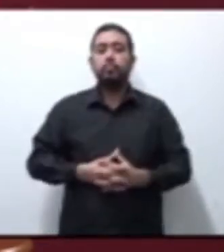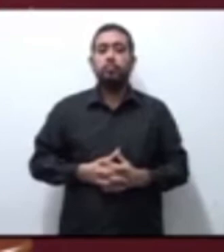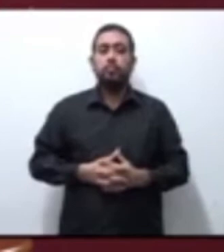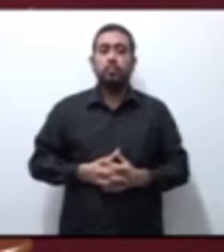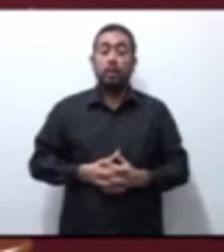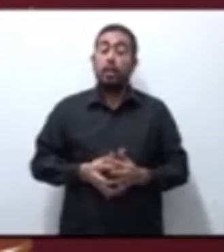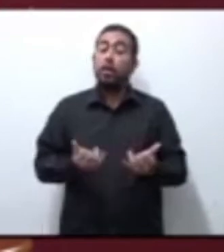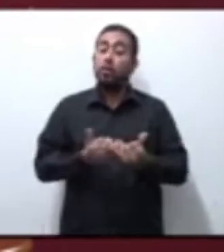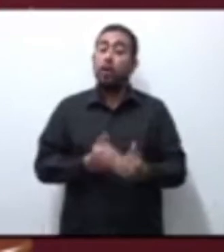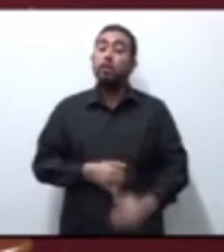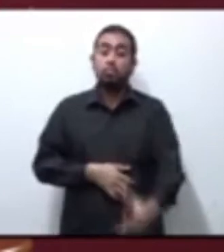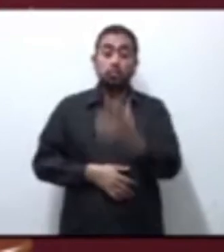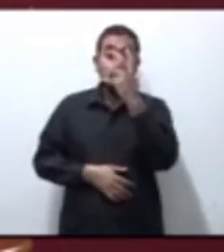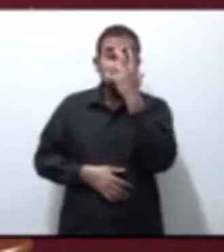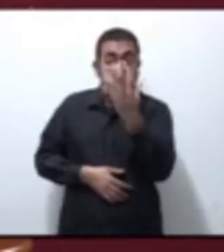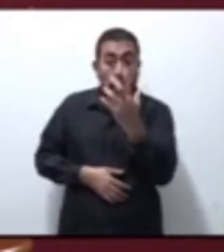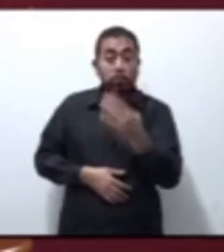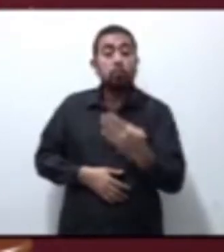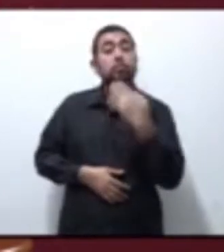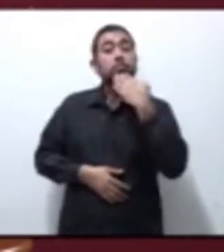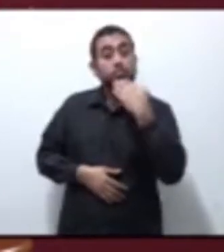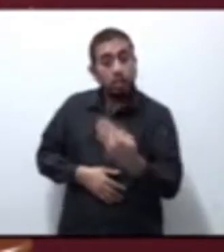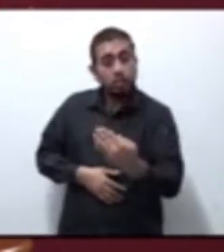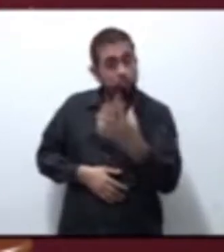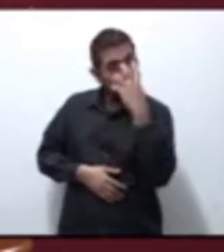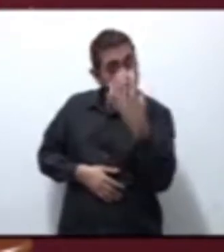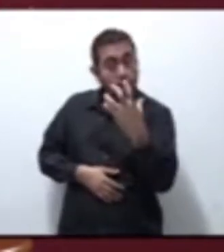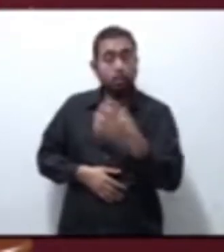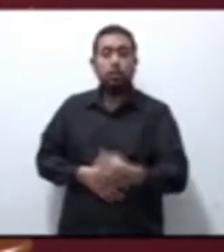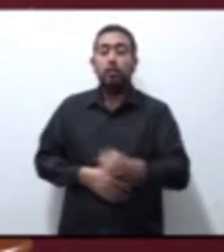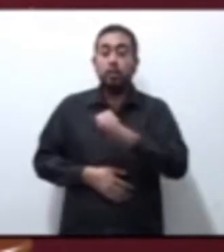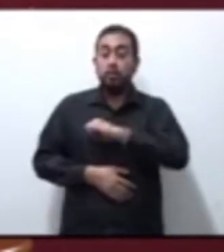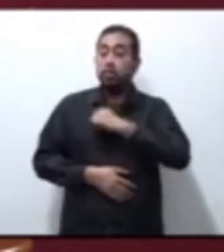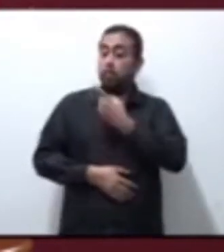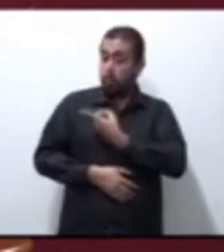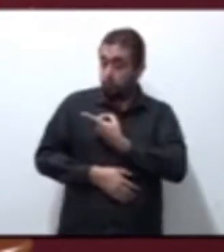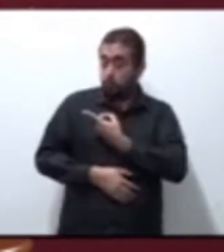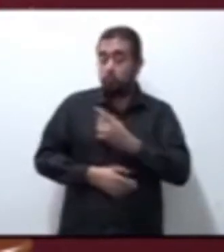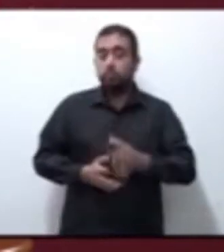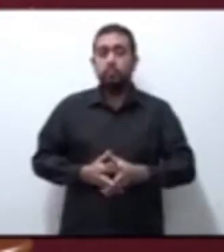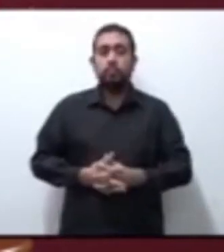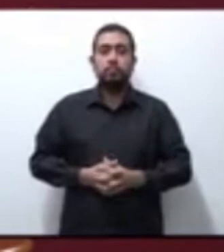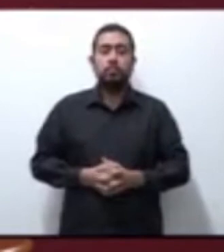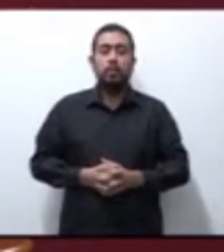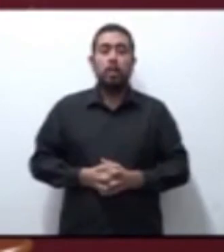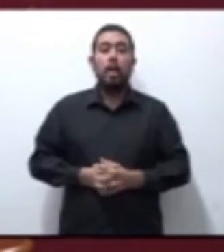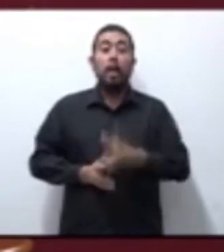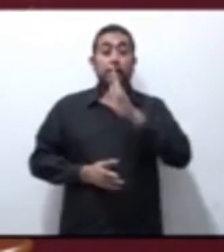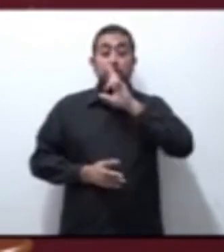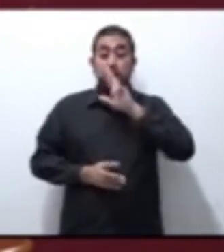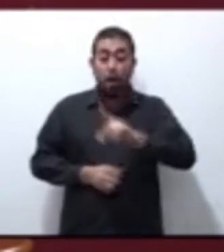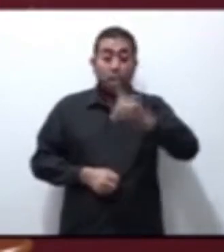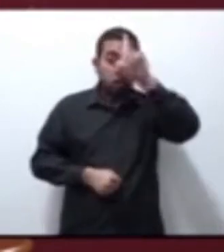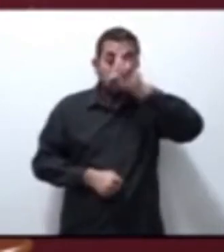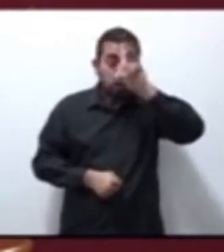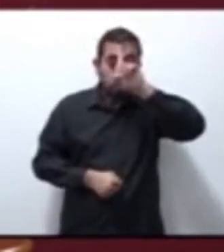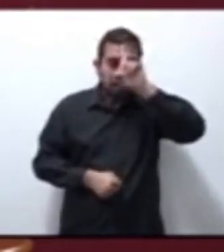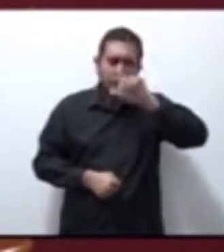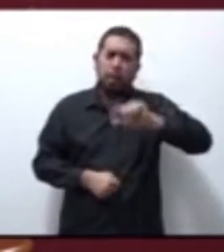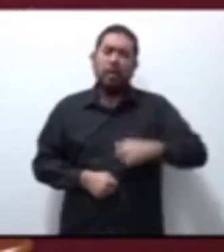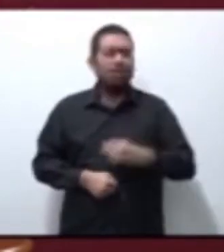Comportémonos bien, con salud. Es mejor prevenir que lamentar.